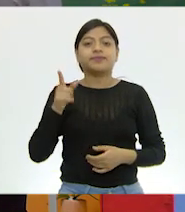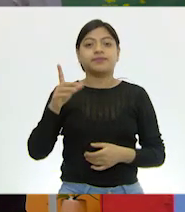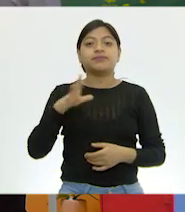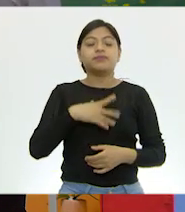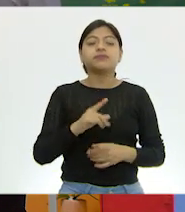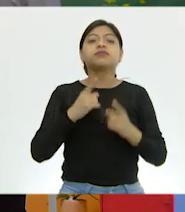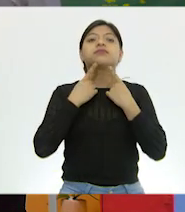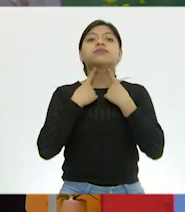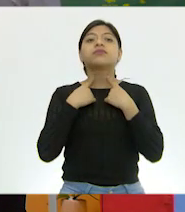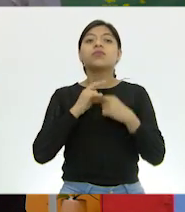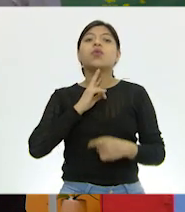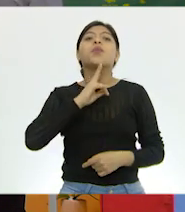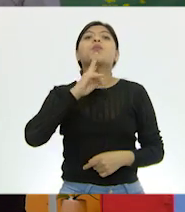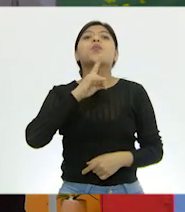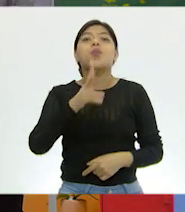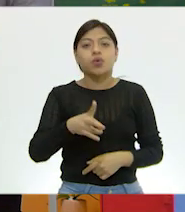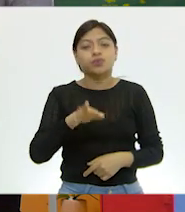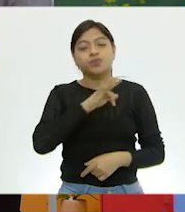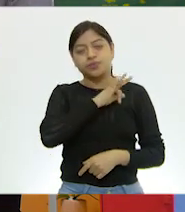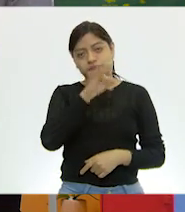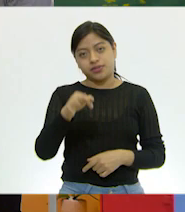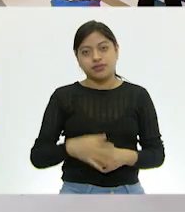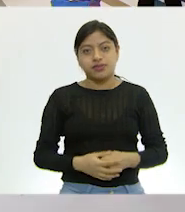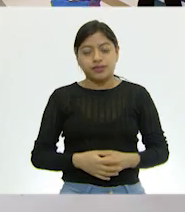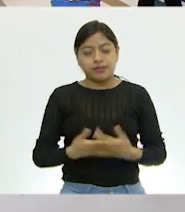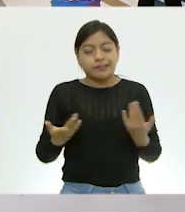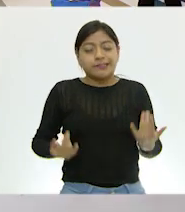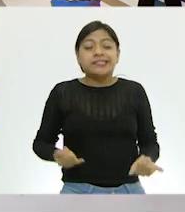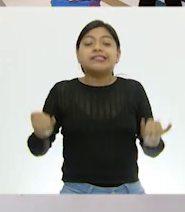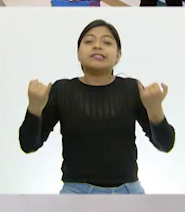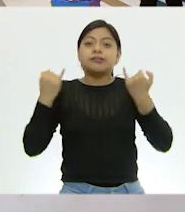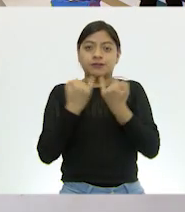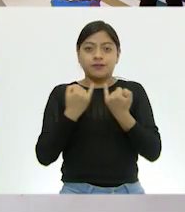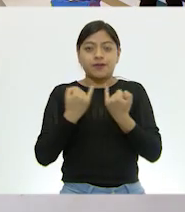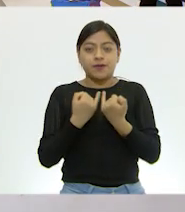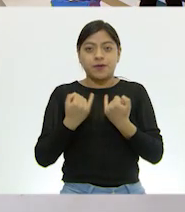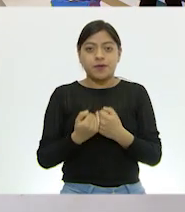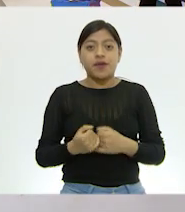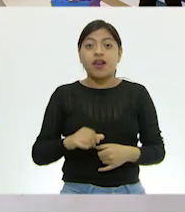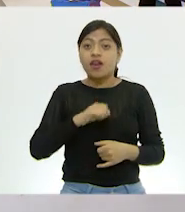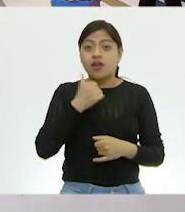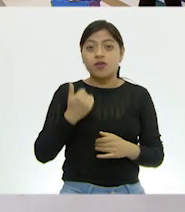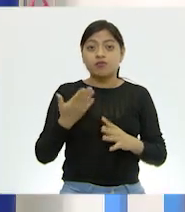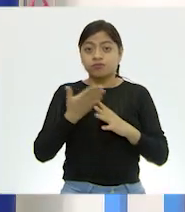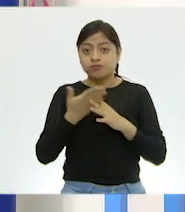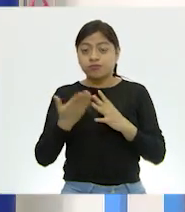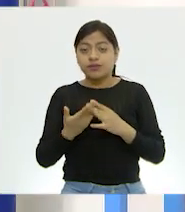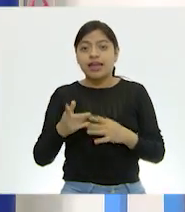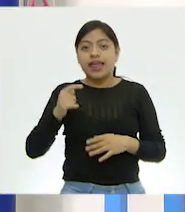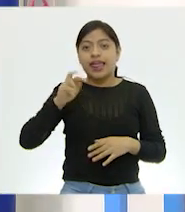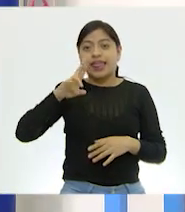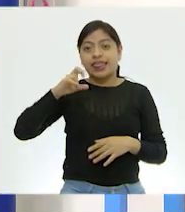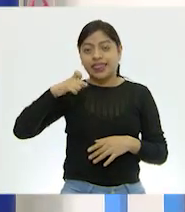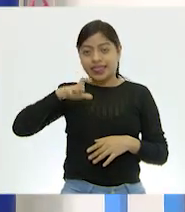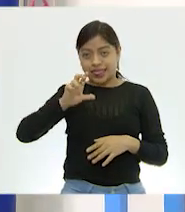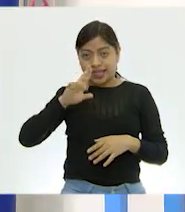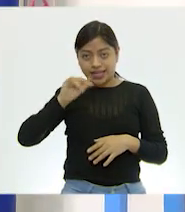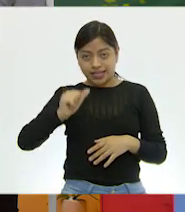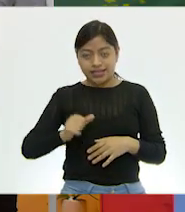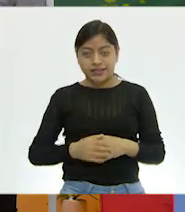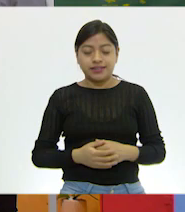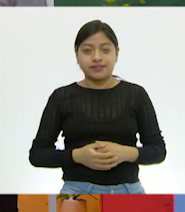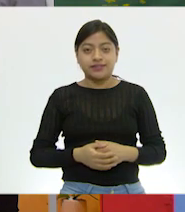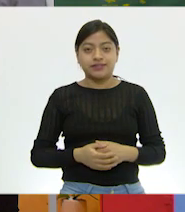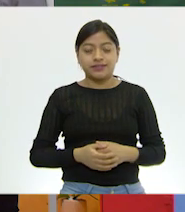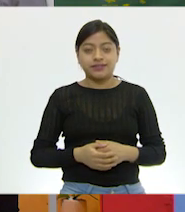esas cuerdas que nos permiten hablar. Muy bien. Ok, ahora, ¿con cuál seguimos? Con la tráquea. Ya pusimos el nombre de la